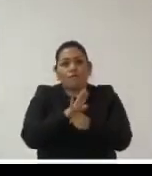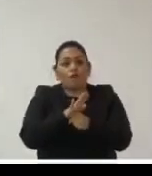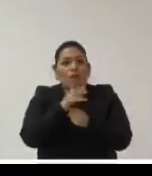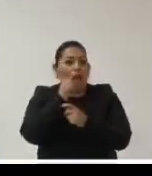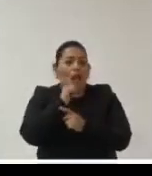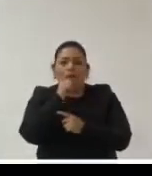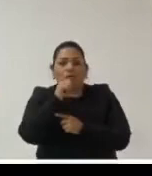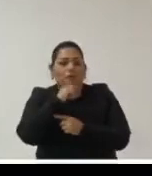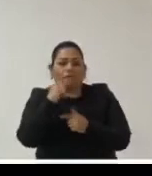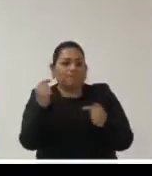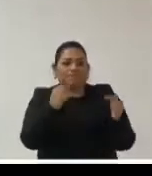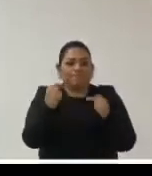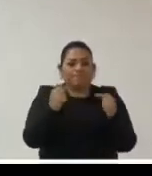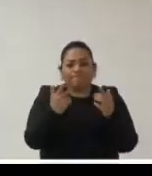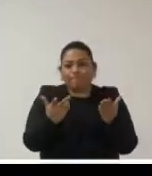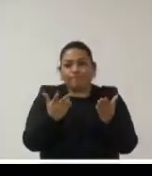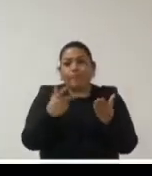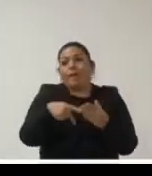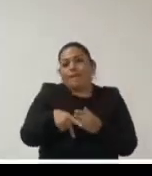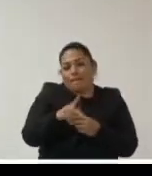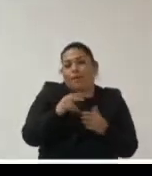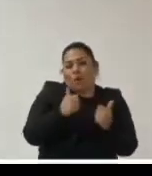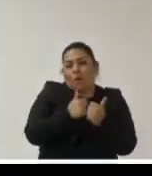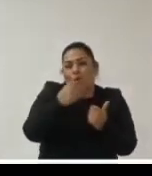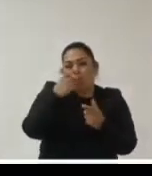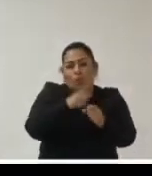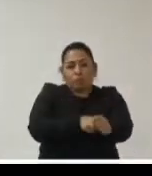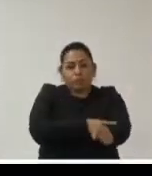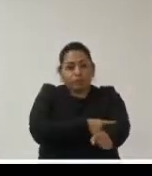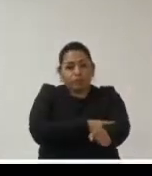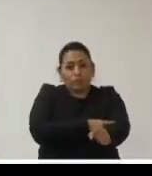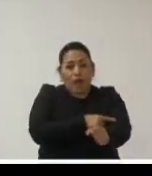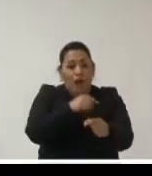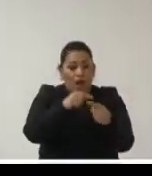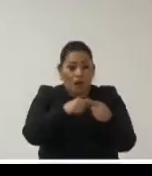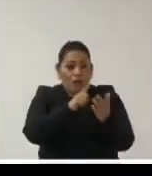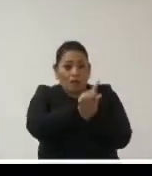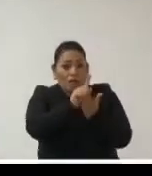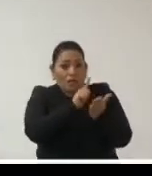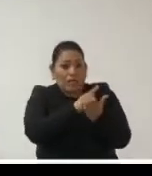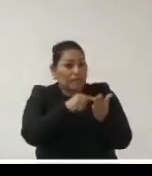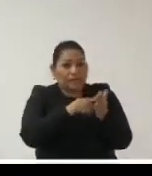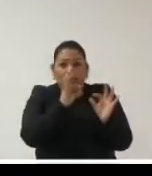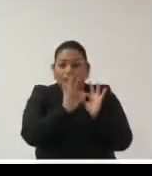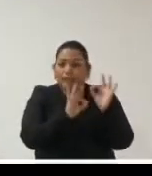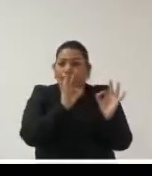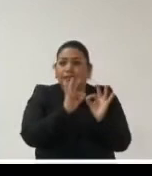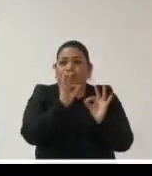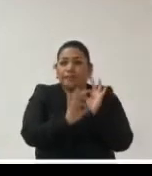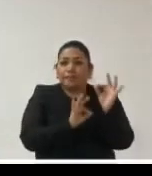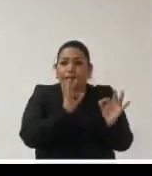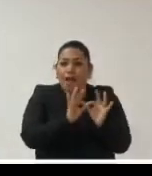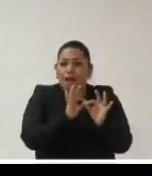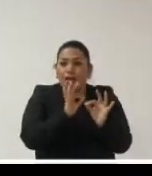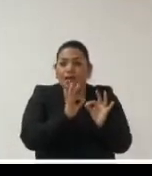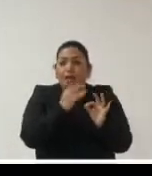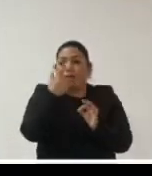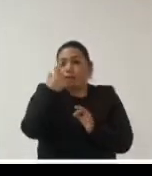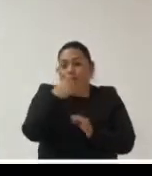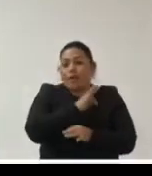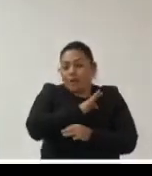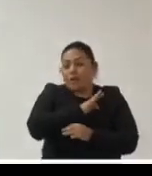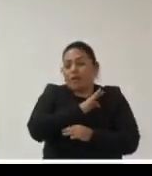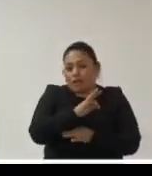siempre conversan como decíamos necesariamente con los plazos en el fondo establecido o los plazos necesarios para las personas para poder